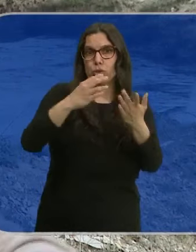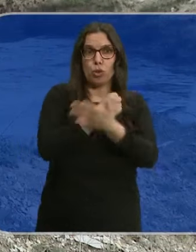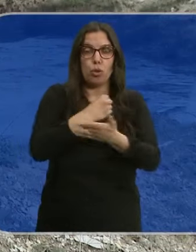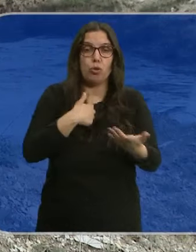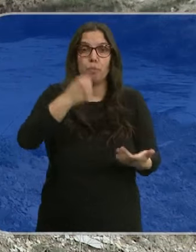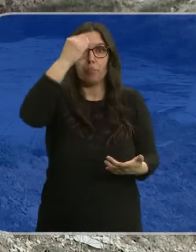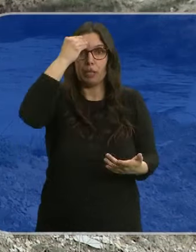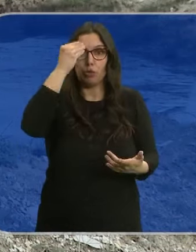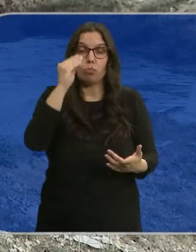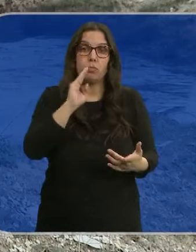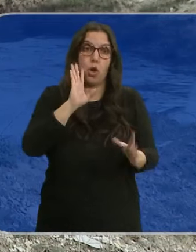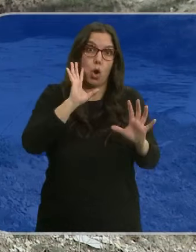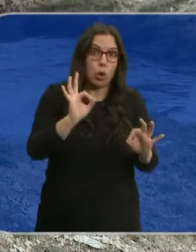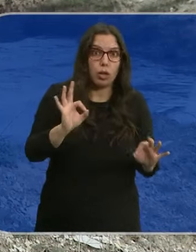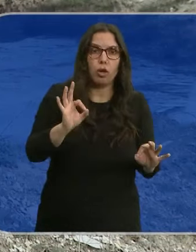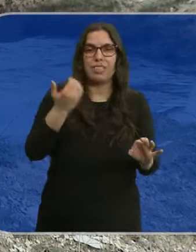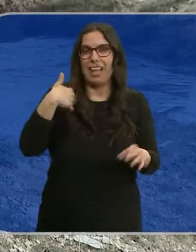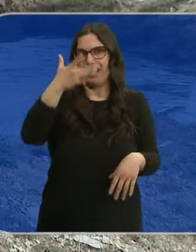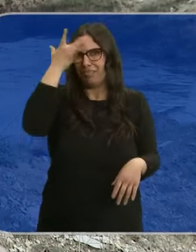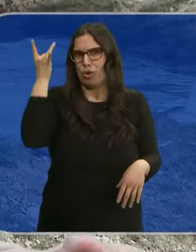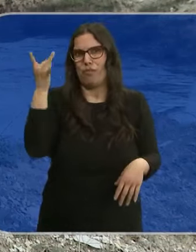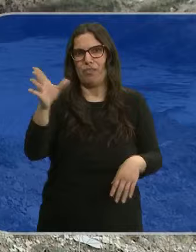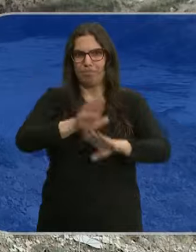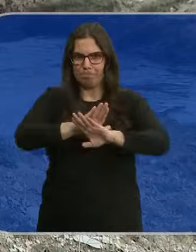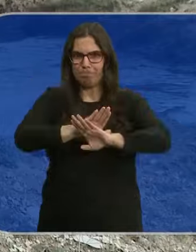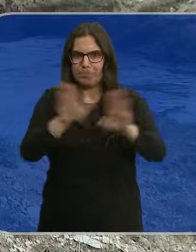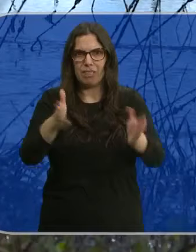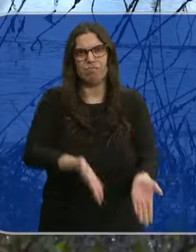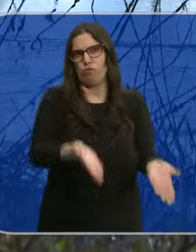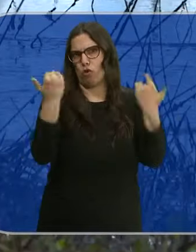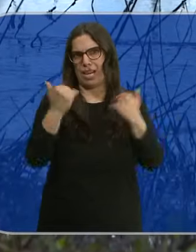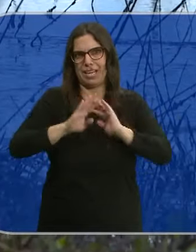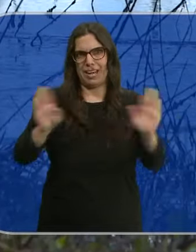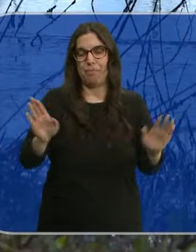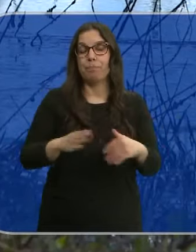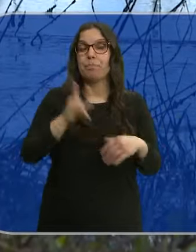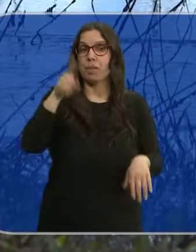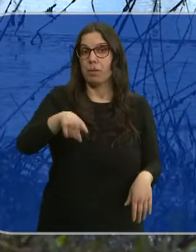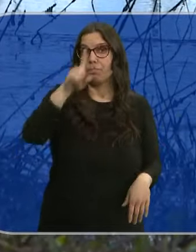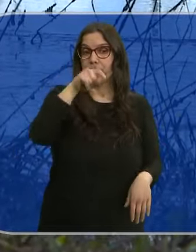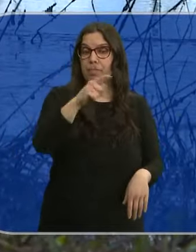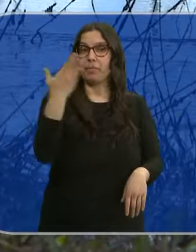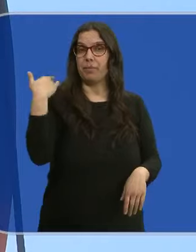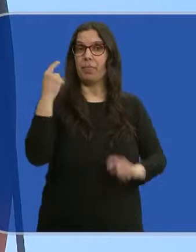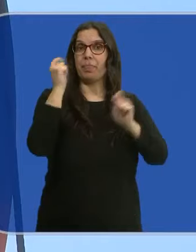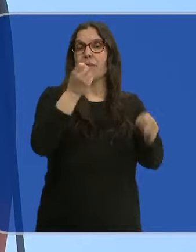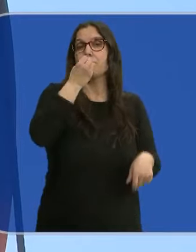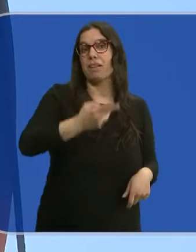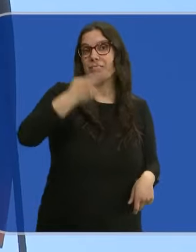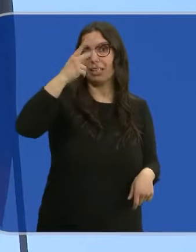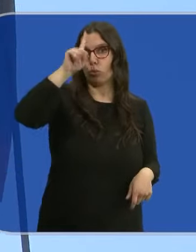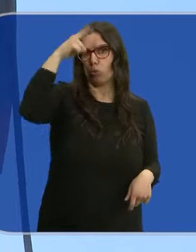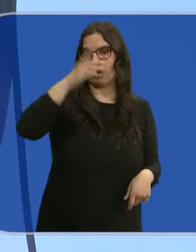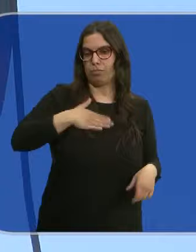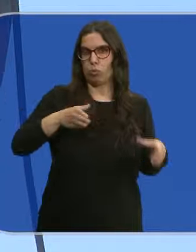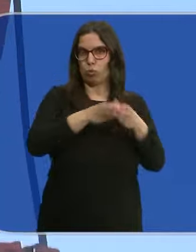y yo creo que lo suyo sería que ya de una vez por todas desmantelaríamos el campo. También recuerda que fue declarado Bien de Interés Cultural